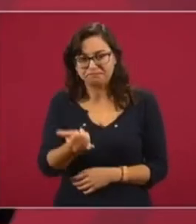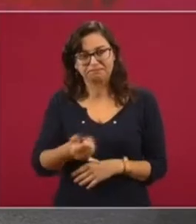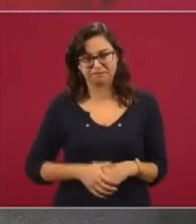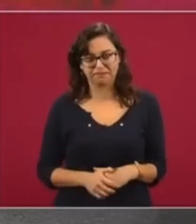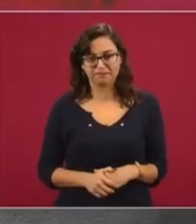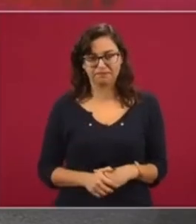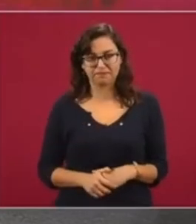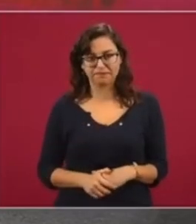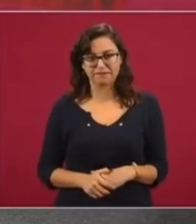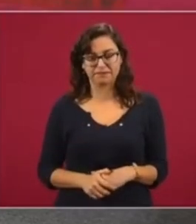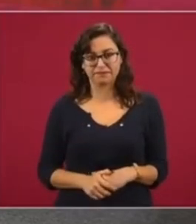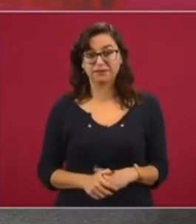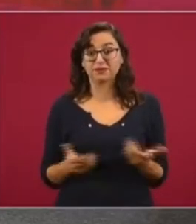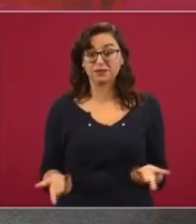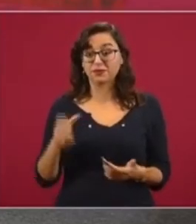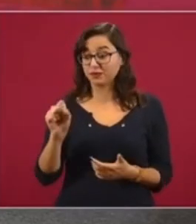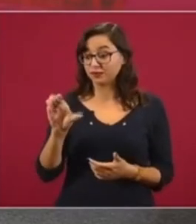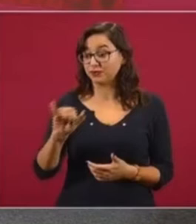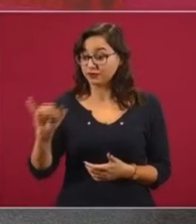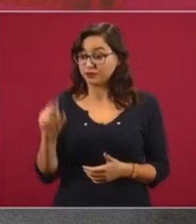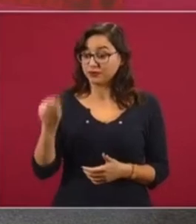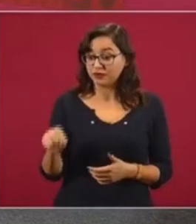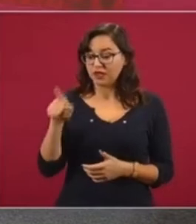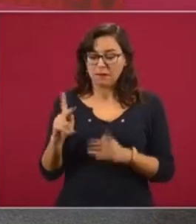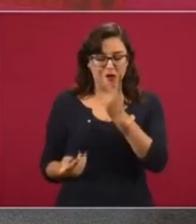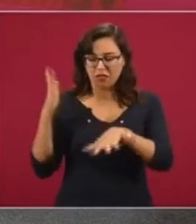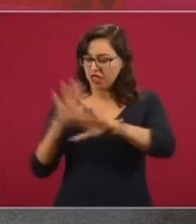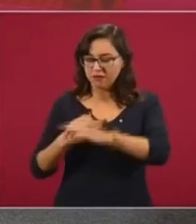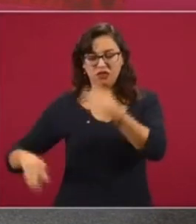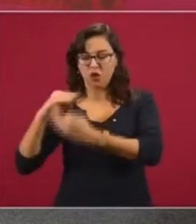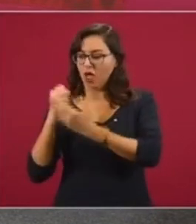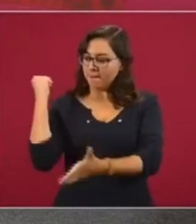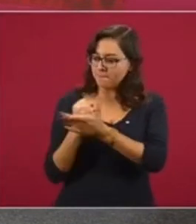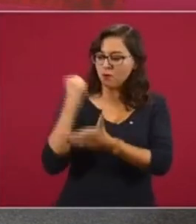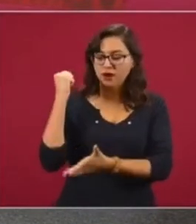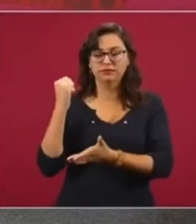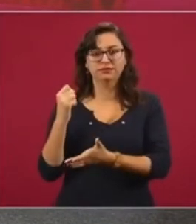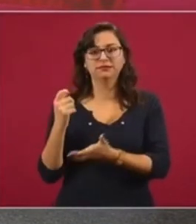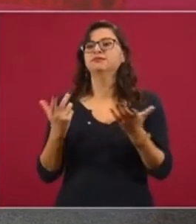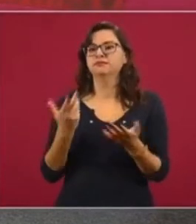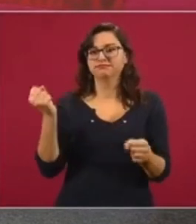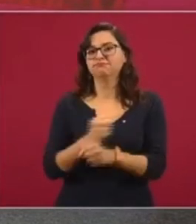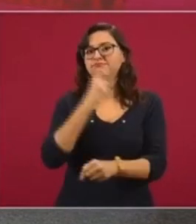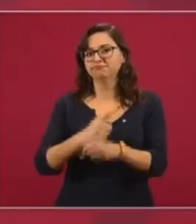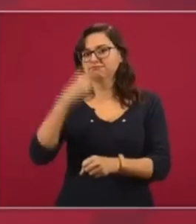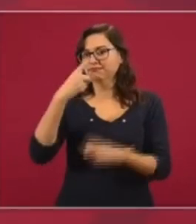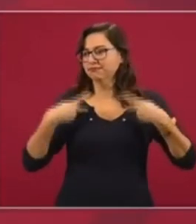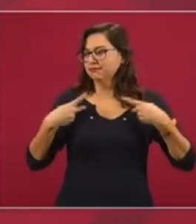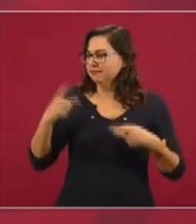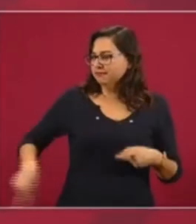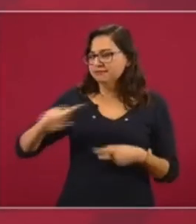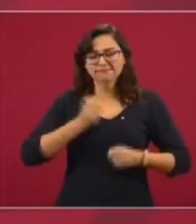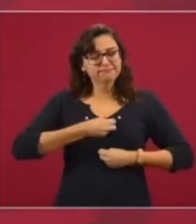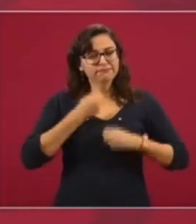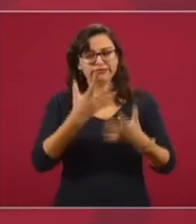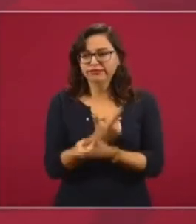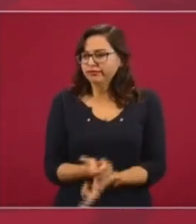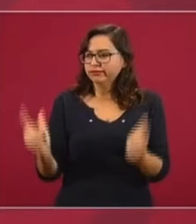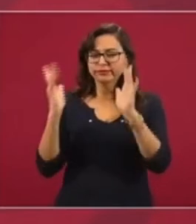Porque cuando la Corte aprueba la consulta, aún con la modificación de la pregunta, le está dando la oportunidad a la gente a que se exprese, a que participe,